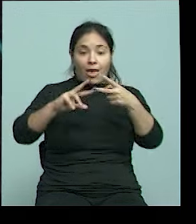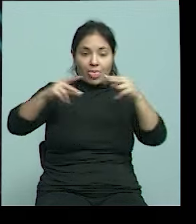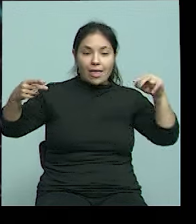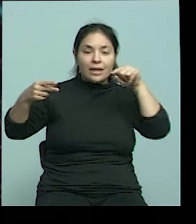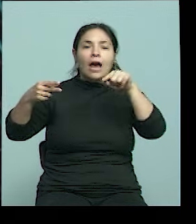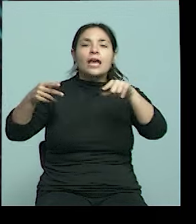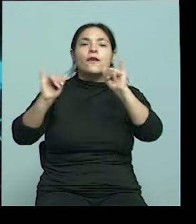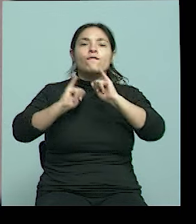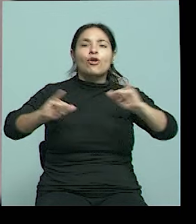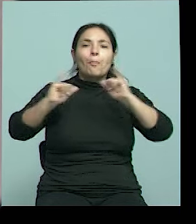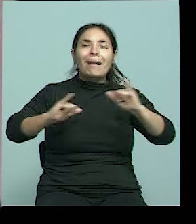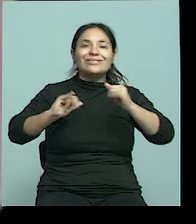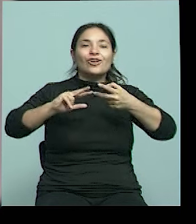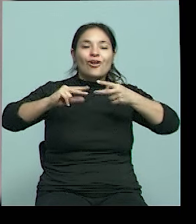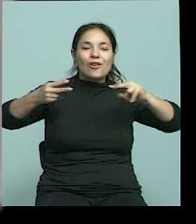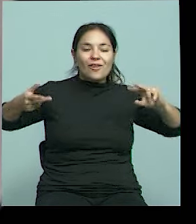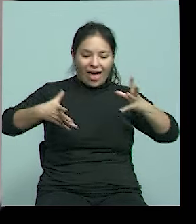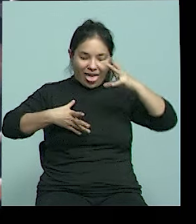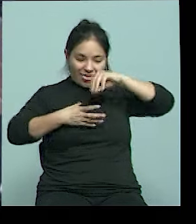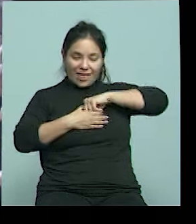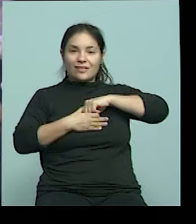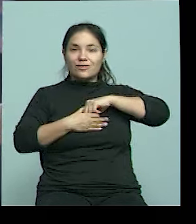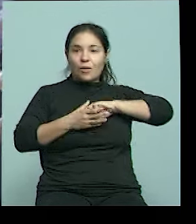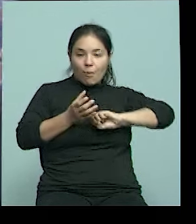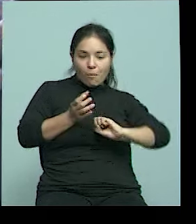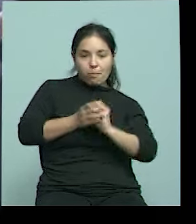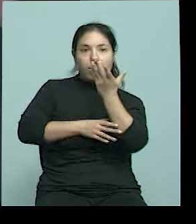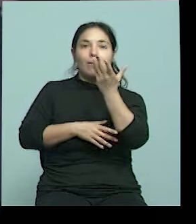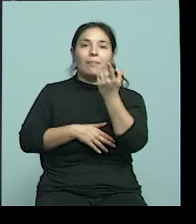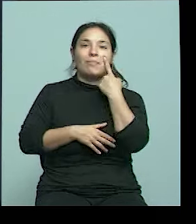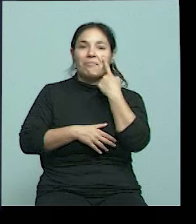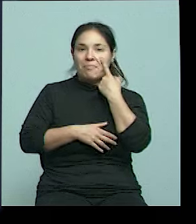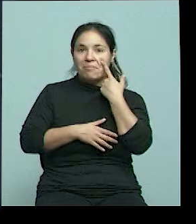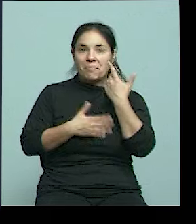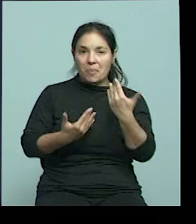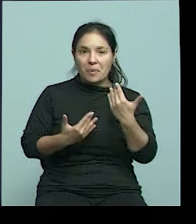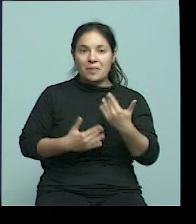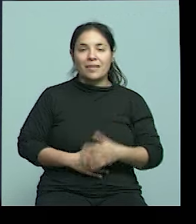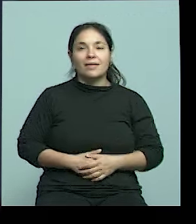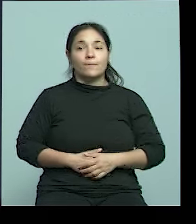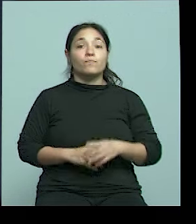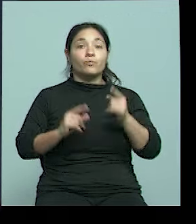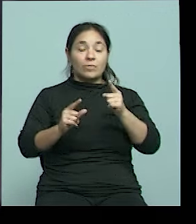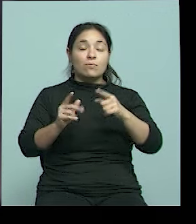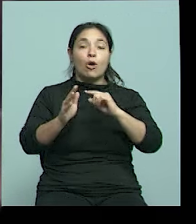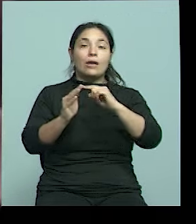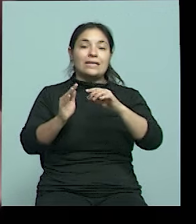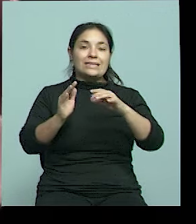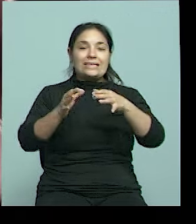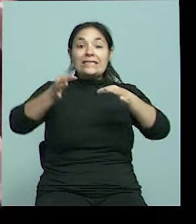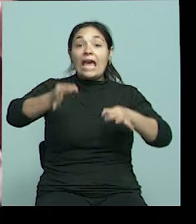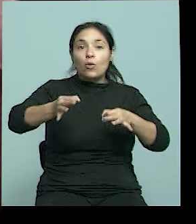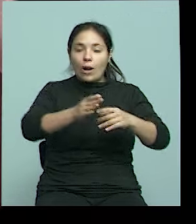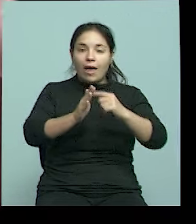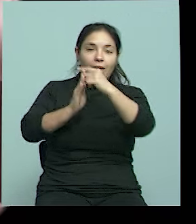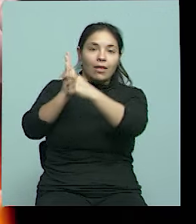la información genética como para producir un nuevo organismo, un nuevo individuo. Y está en el núcleo de las células. ¿Por qué